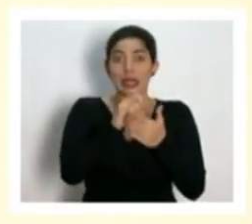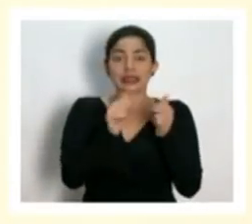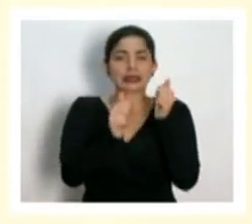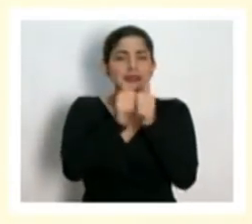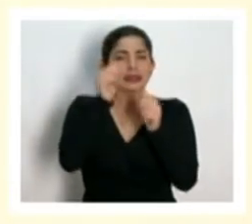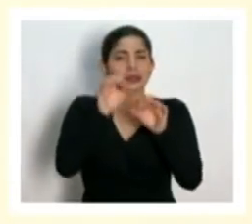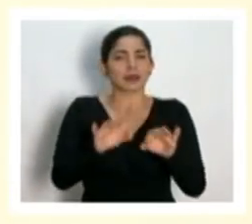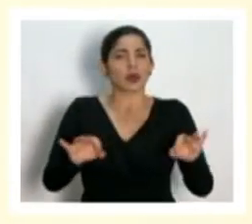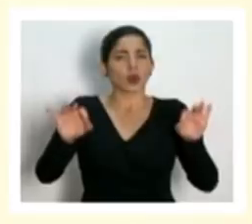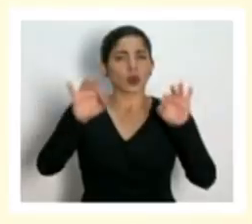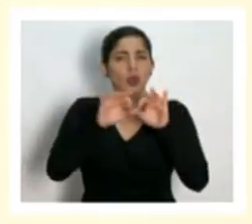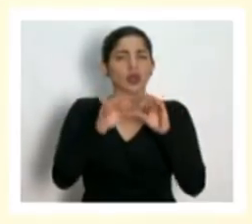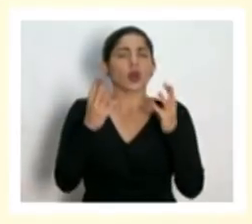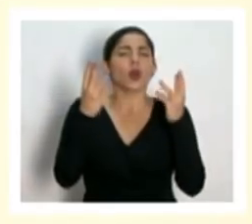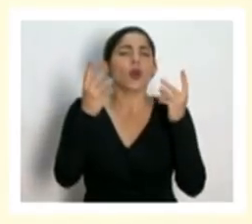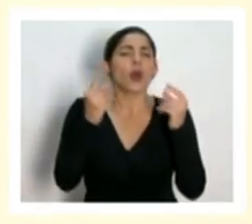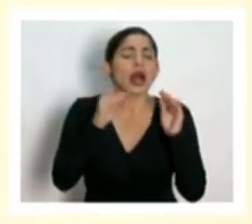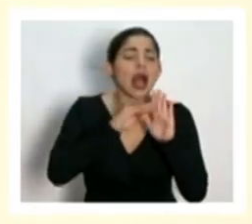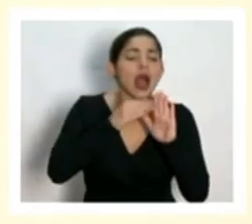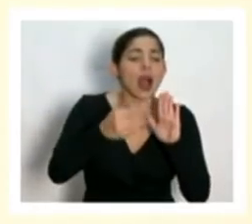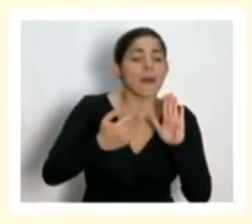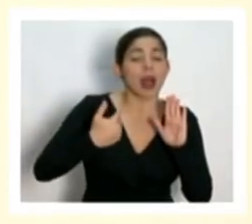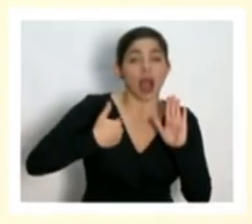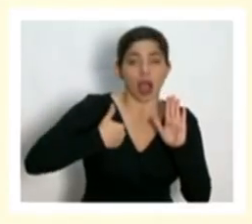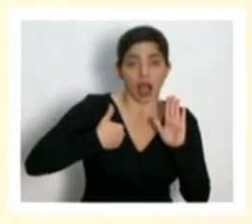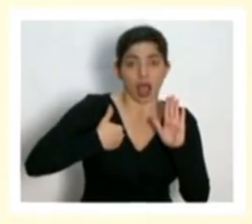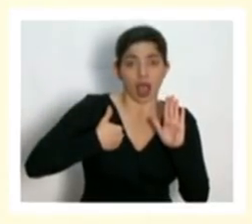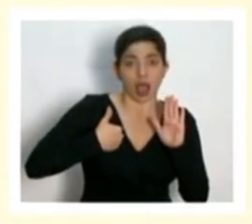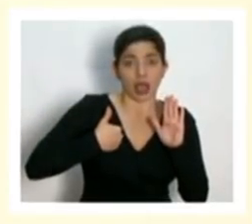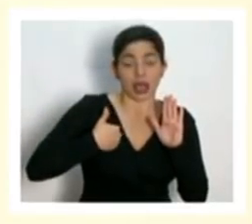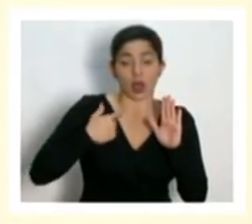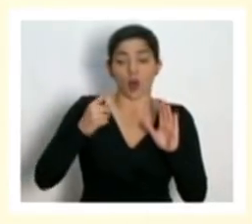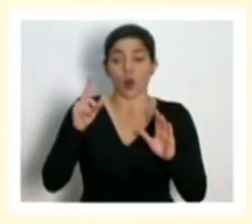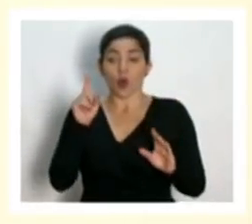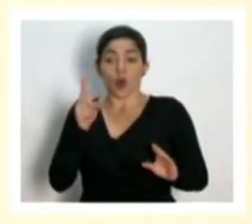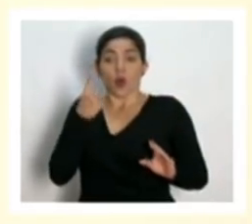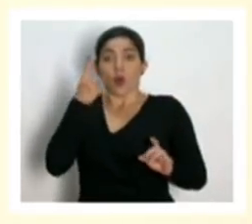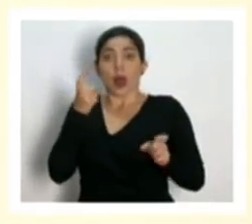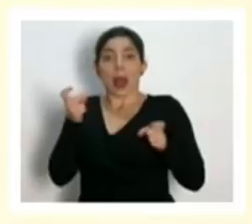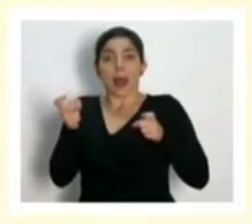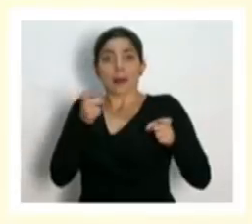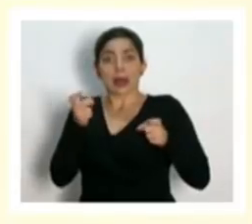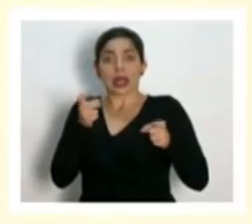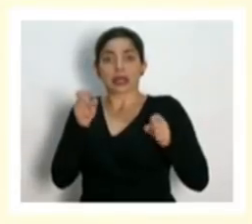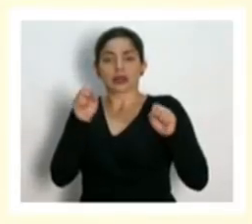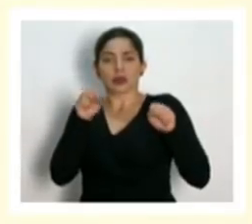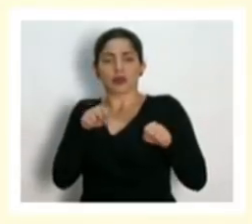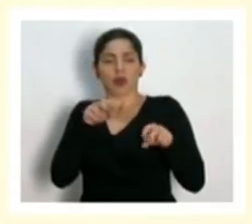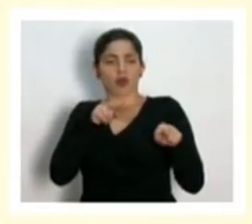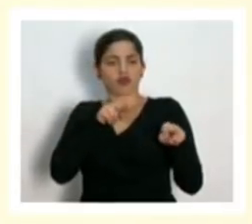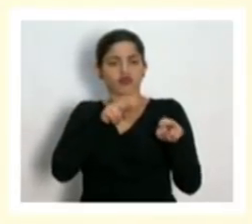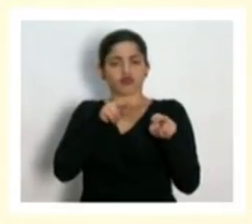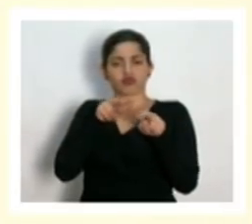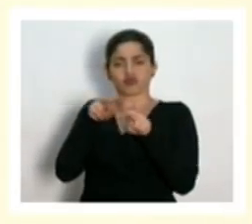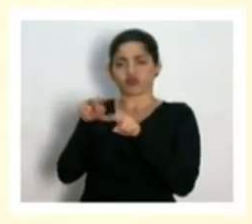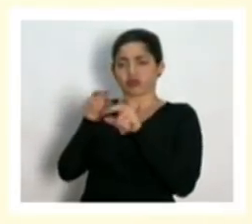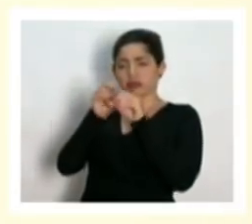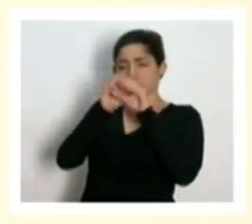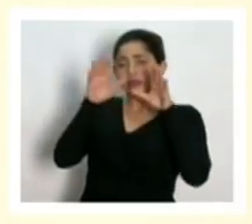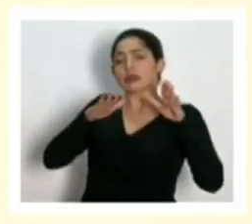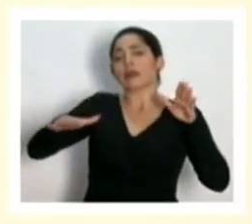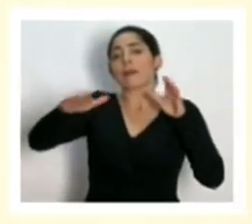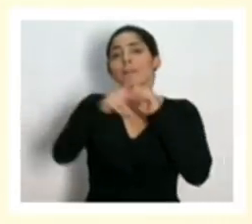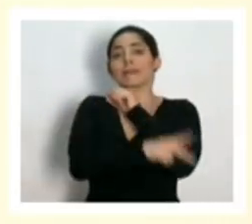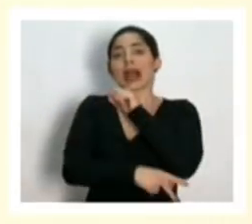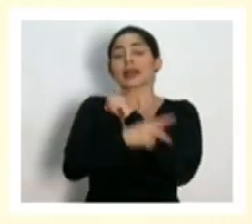importante es cuántas camas hay bajo una única administración que puede ver esto con una visión país per